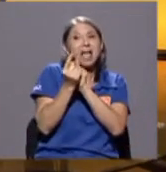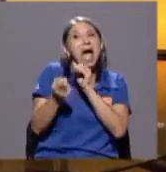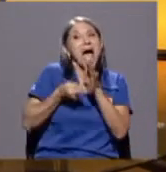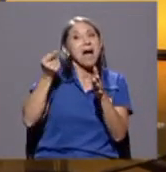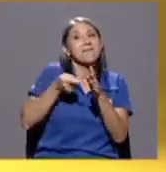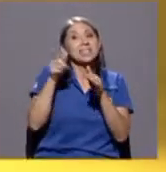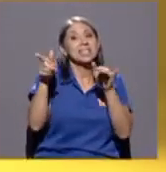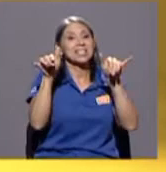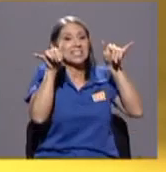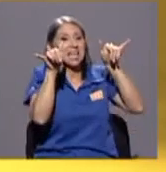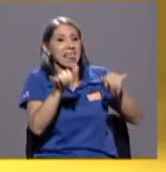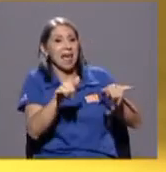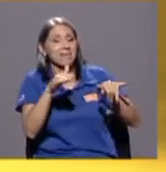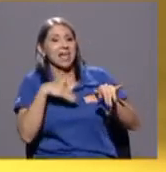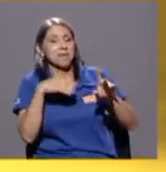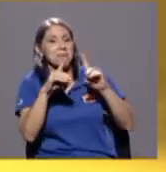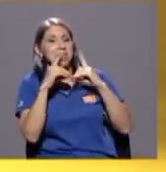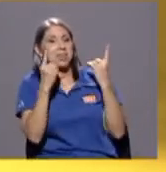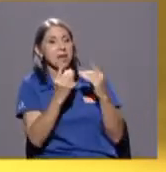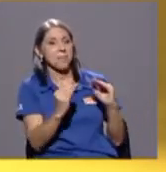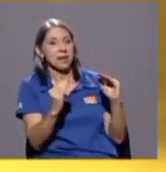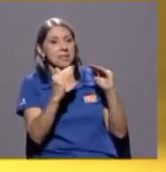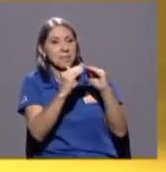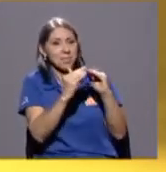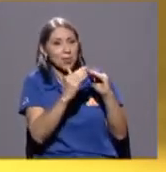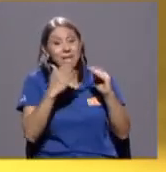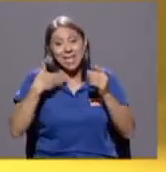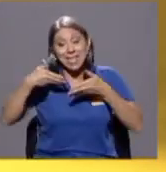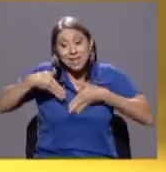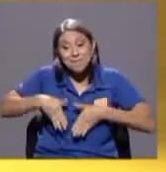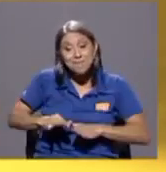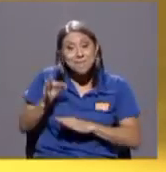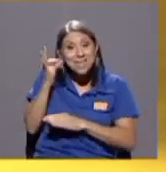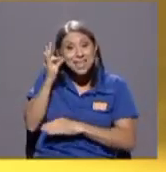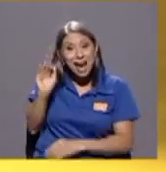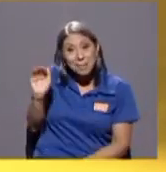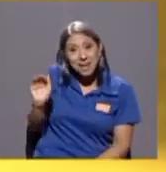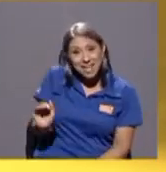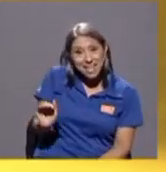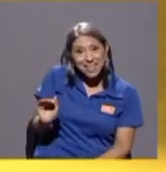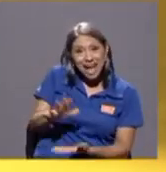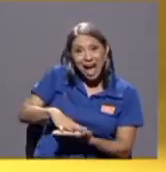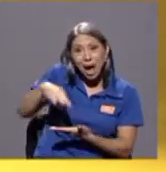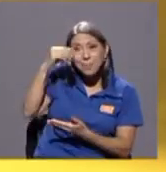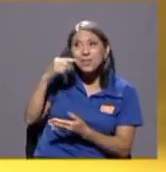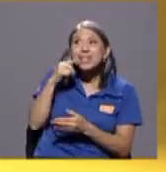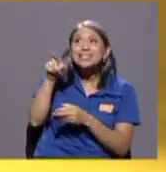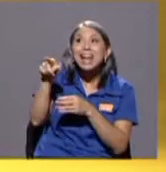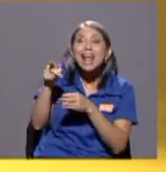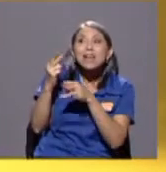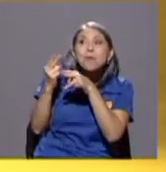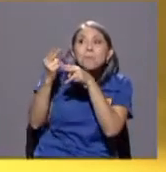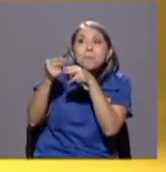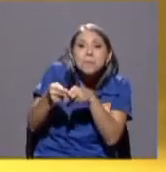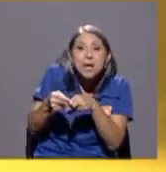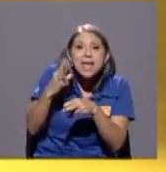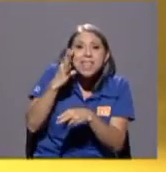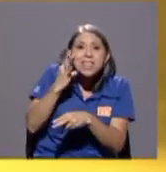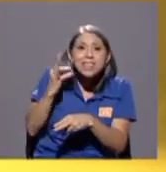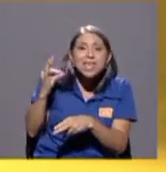de Tlalpan y mi hija pequeñita aprendió a decirle Tío Guti de manera que